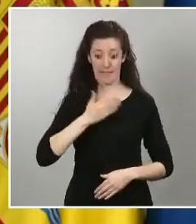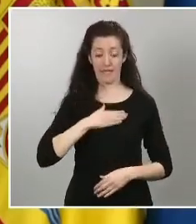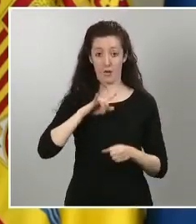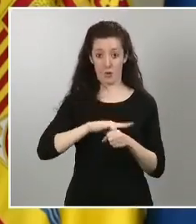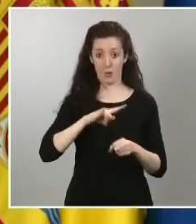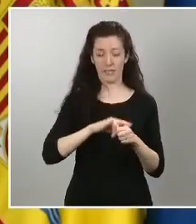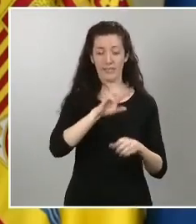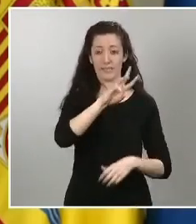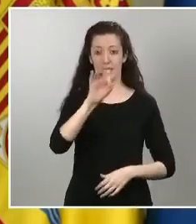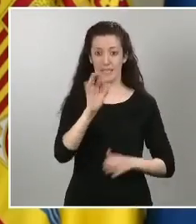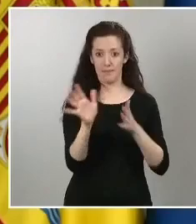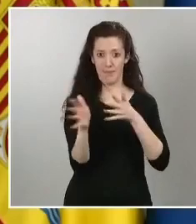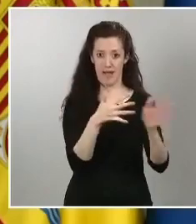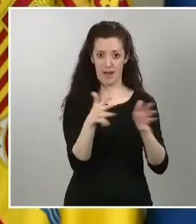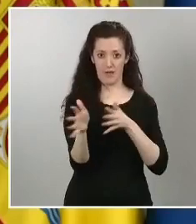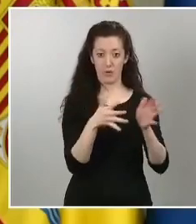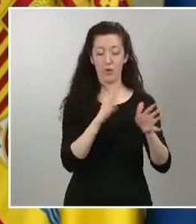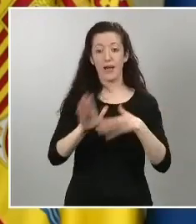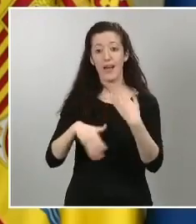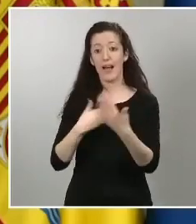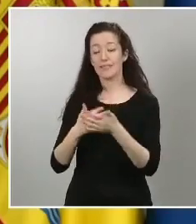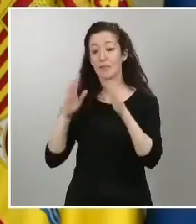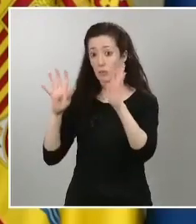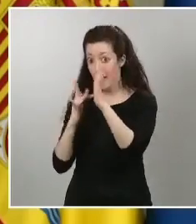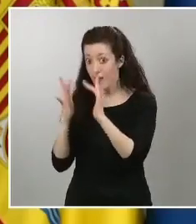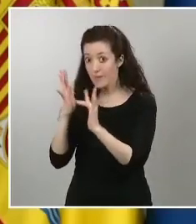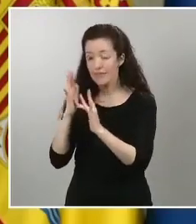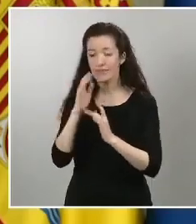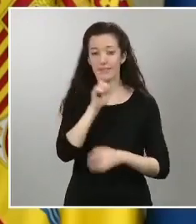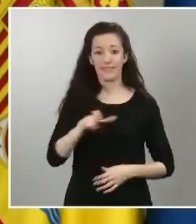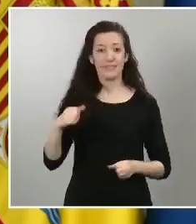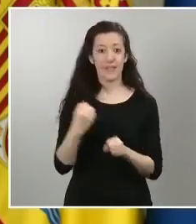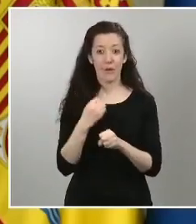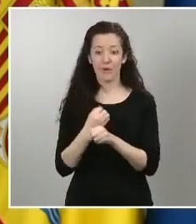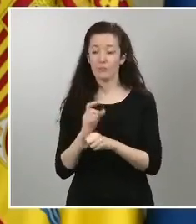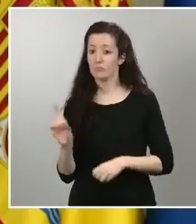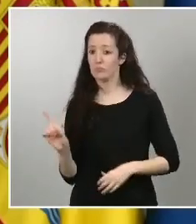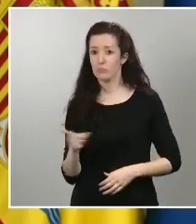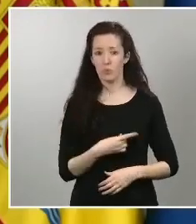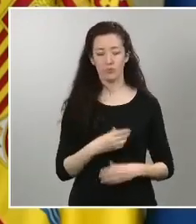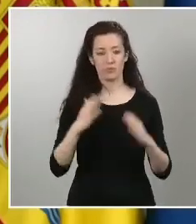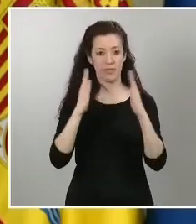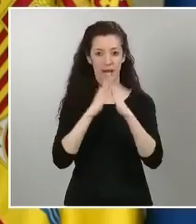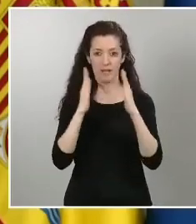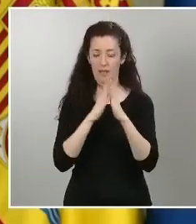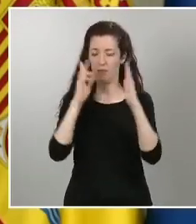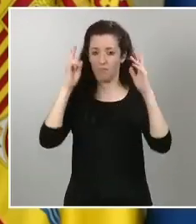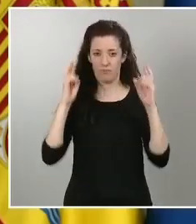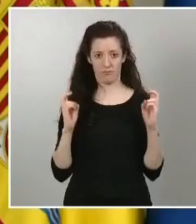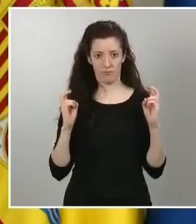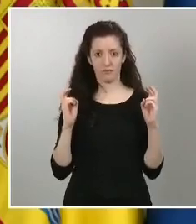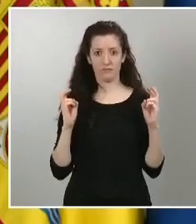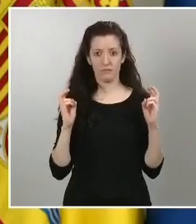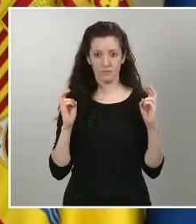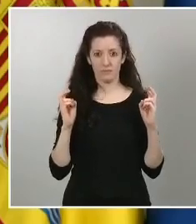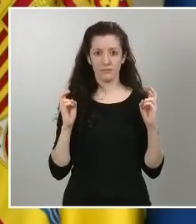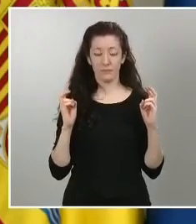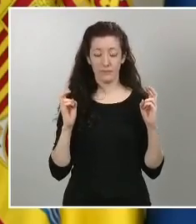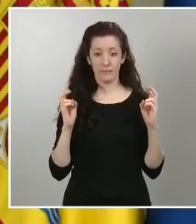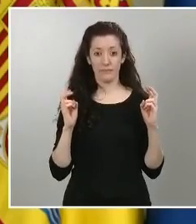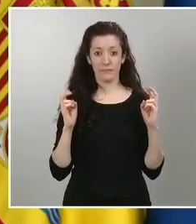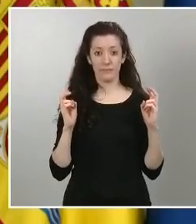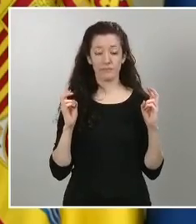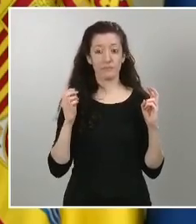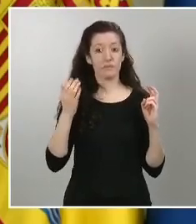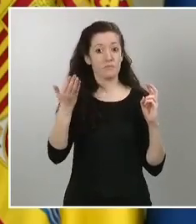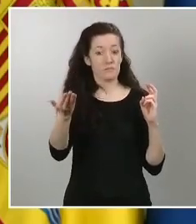los trabajadores y las trabajadoras nos quedamos en casa y procederemos con tranquilidad a bueno la